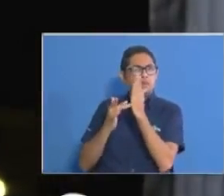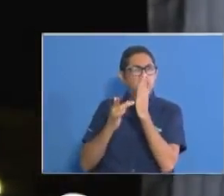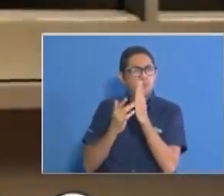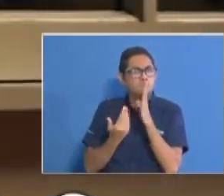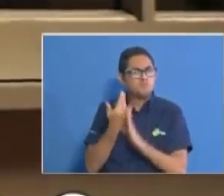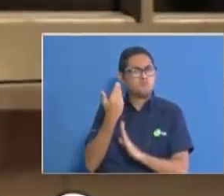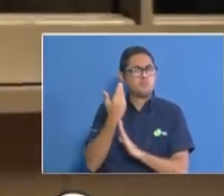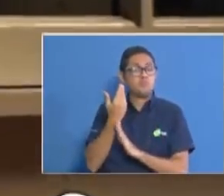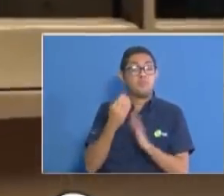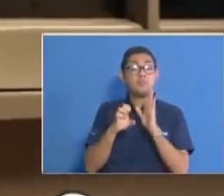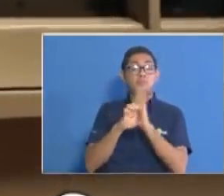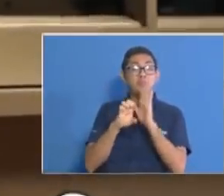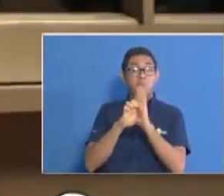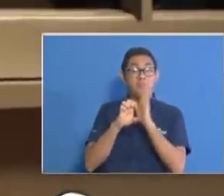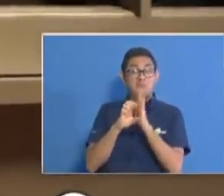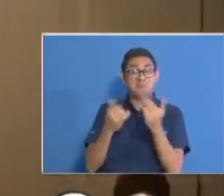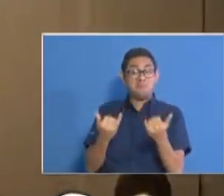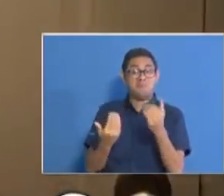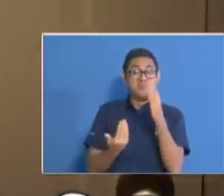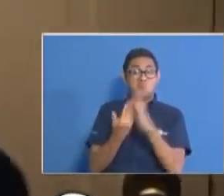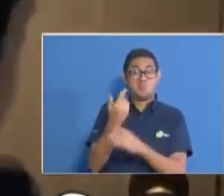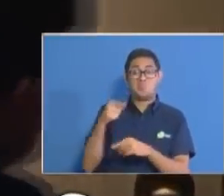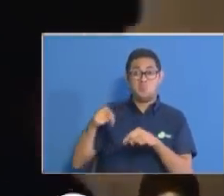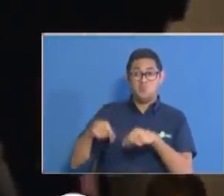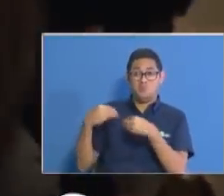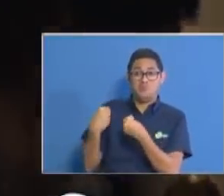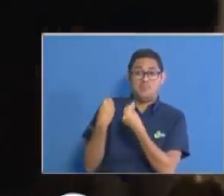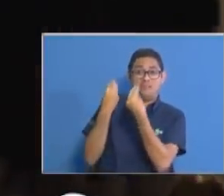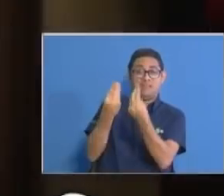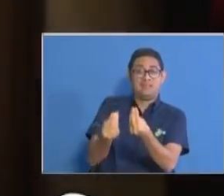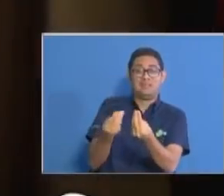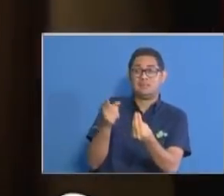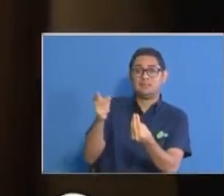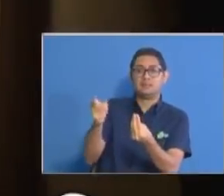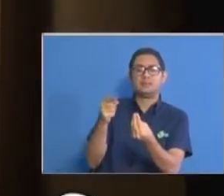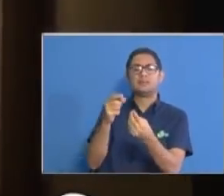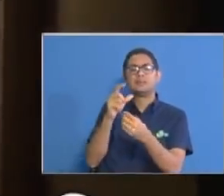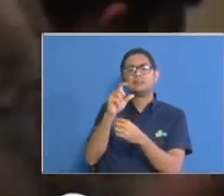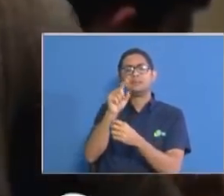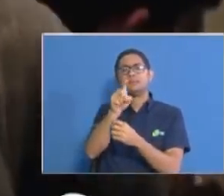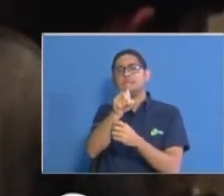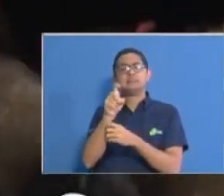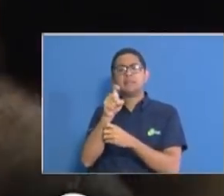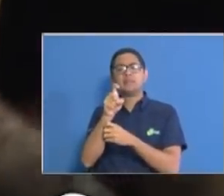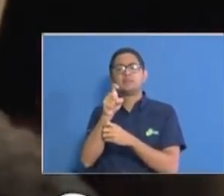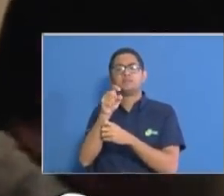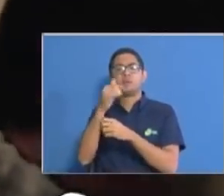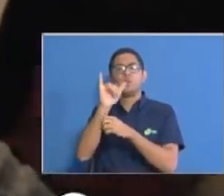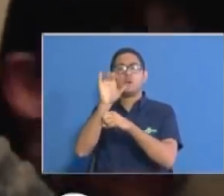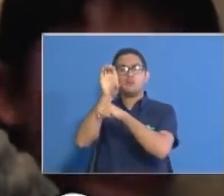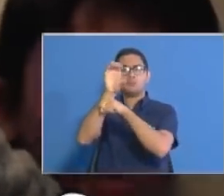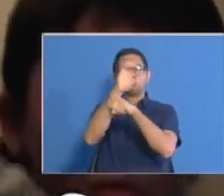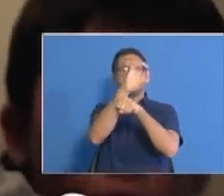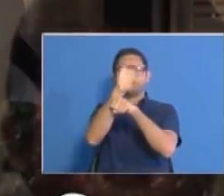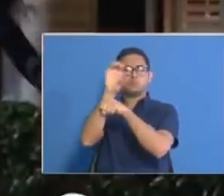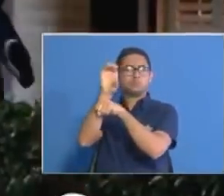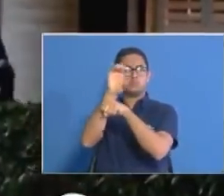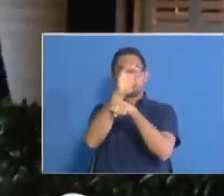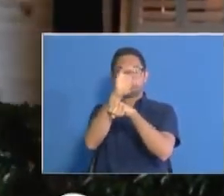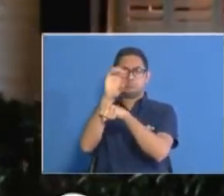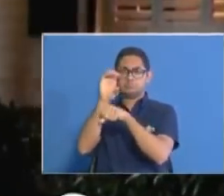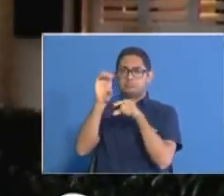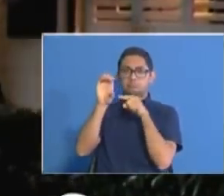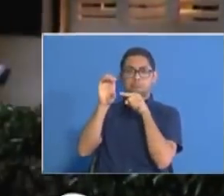de la entrega a la Policía Nacional que se hizo hoy de 100 cámaras corporales con dispositivo y